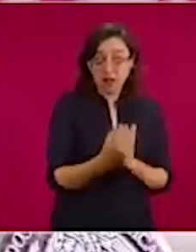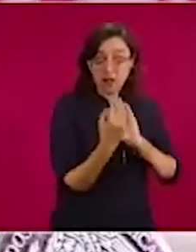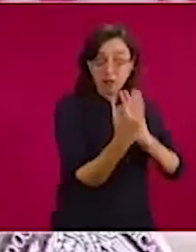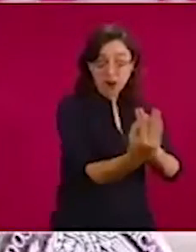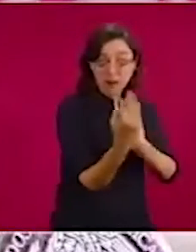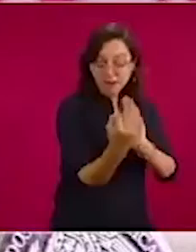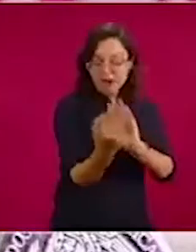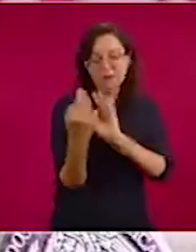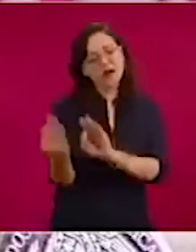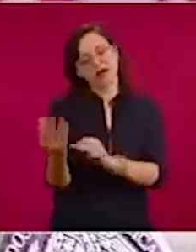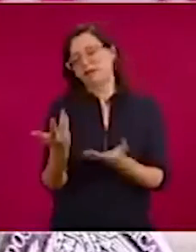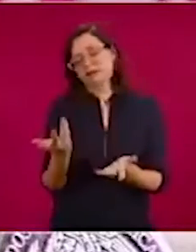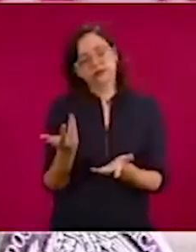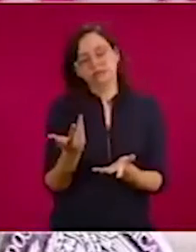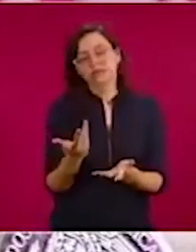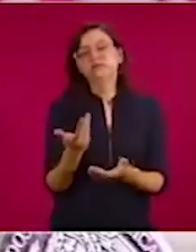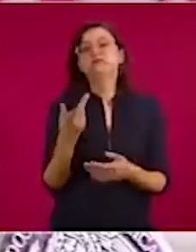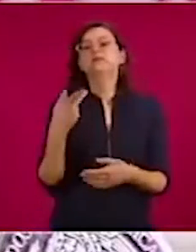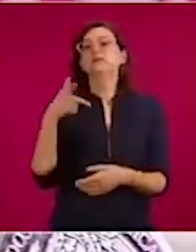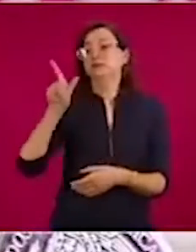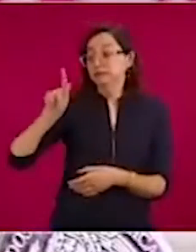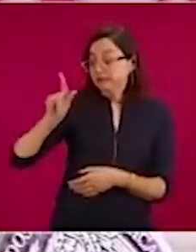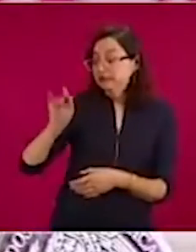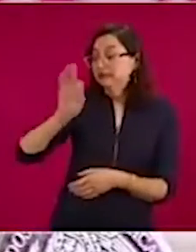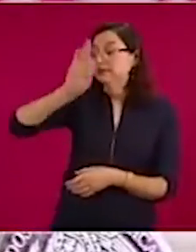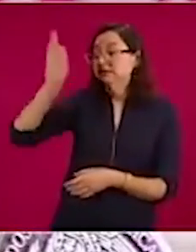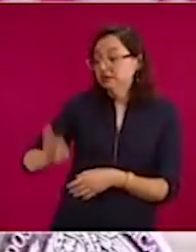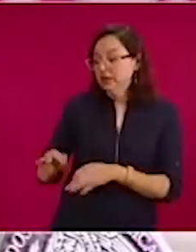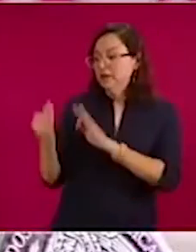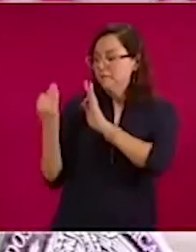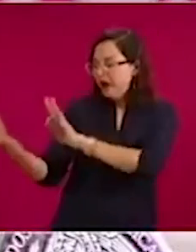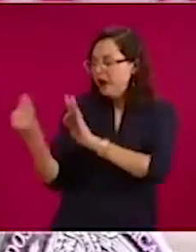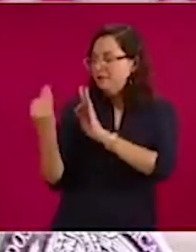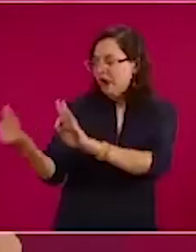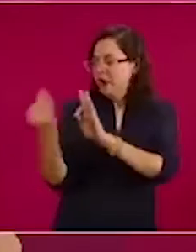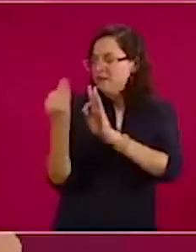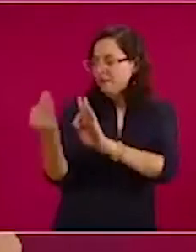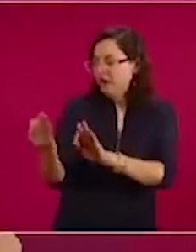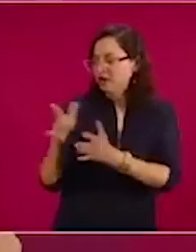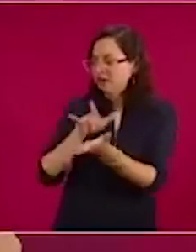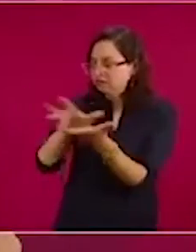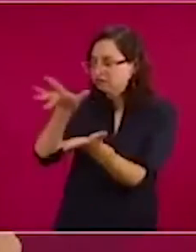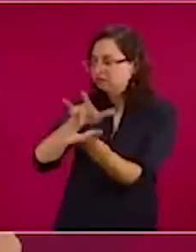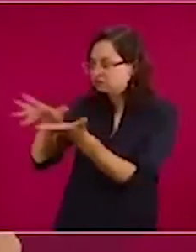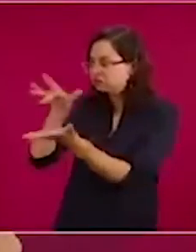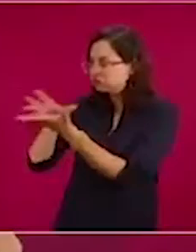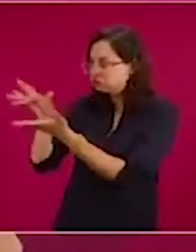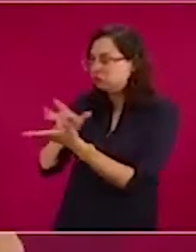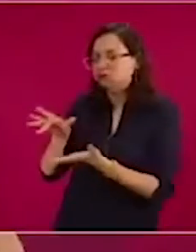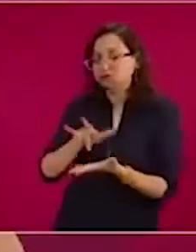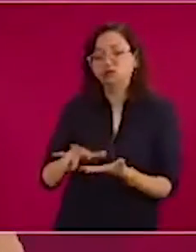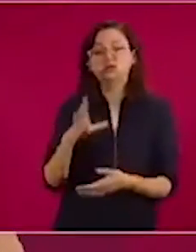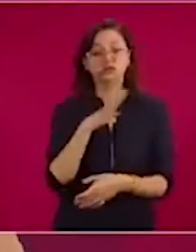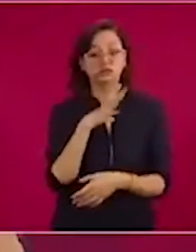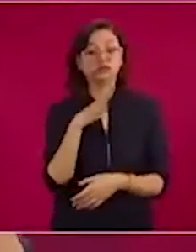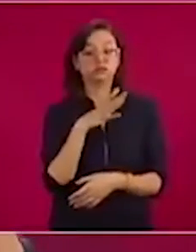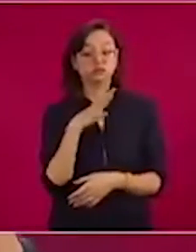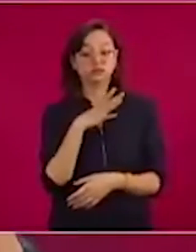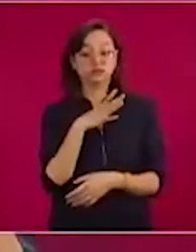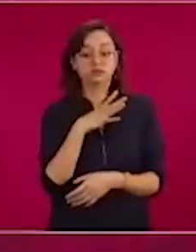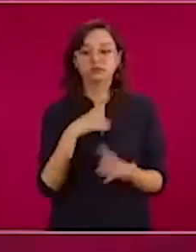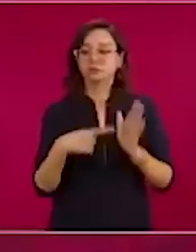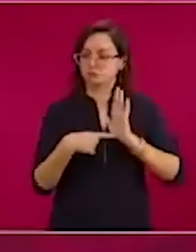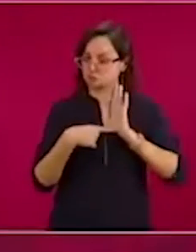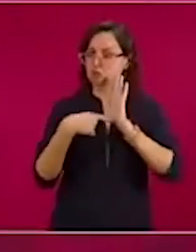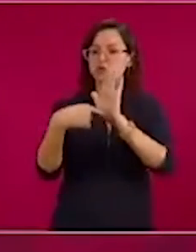conferencia matutina aclaró que la epidemia del coronavirus desgraciadamente les está afectando mucho y nosotros también tenemos nuestra política